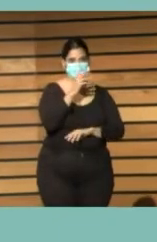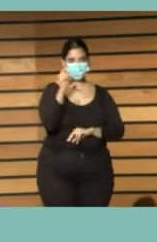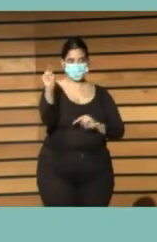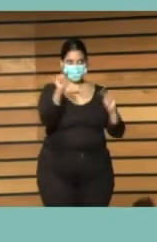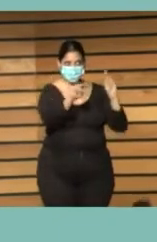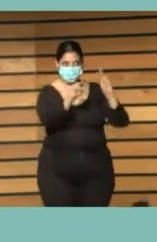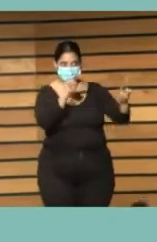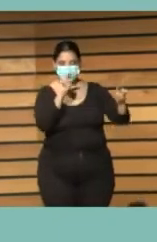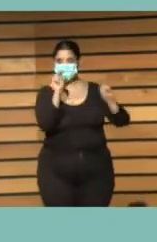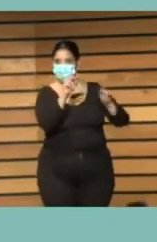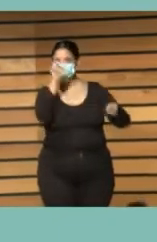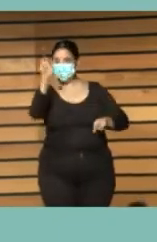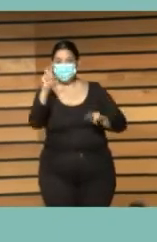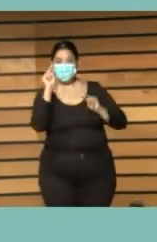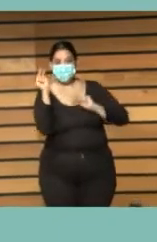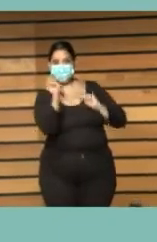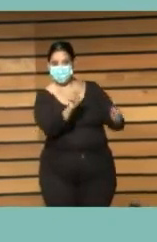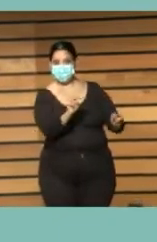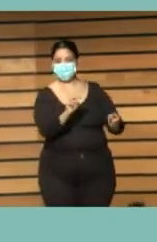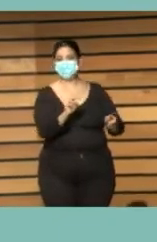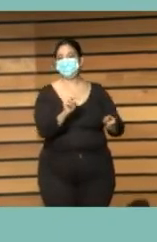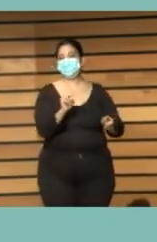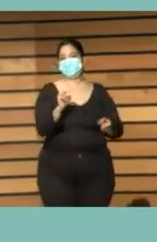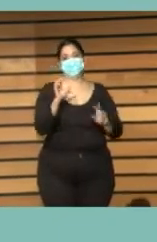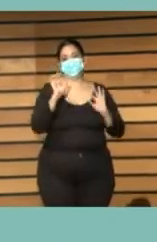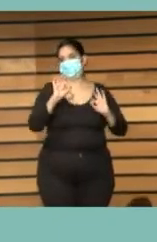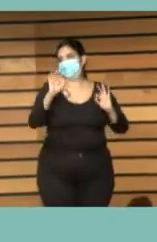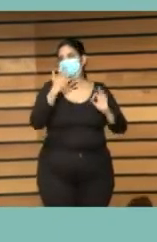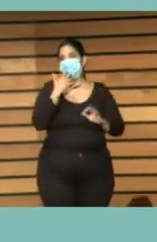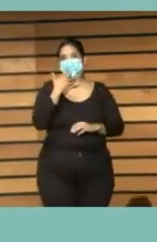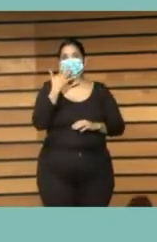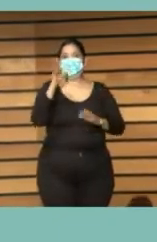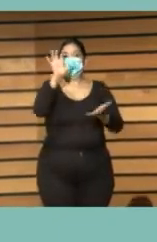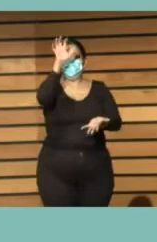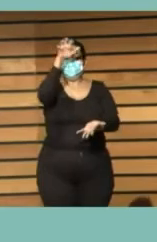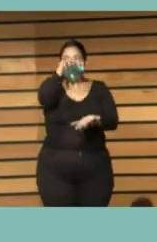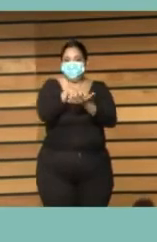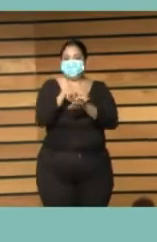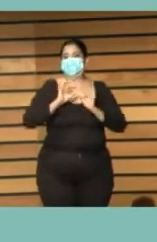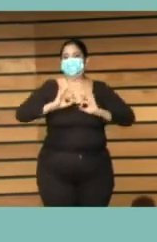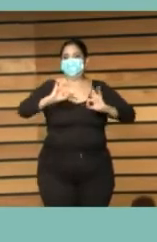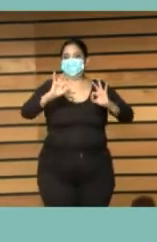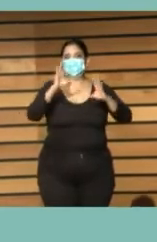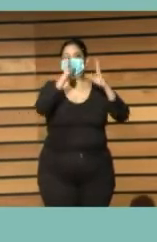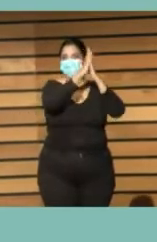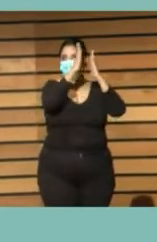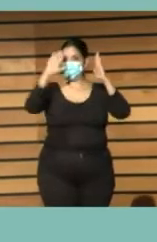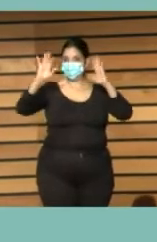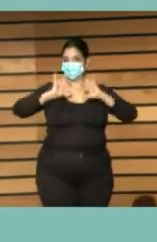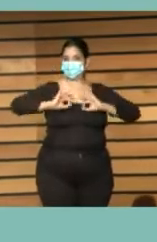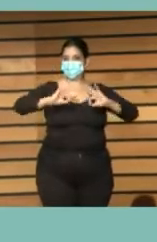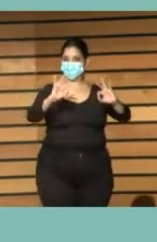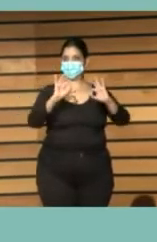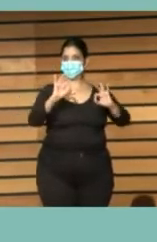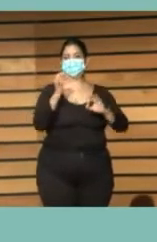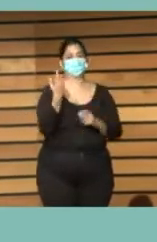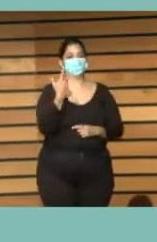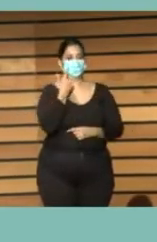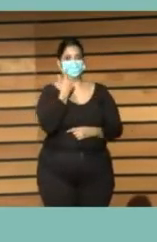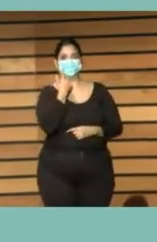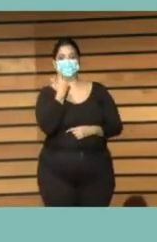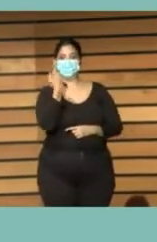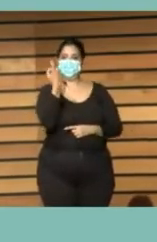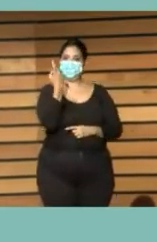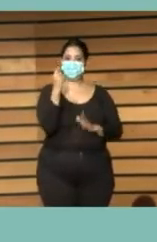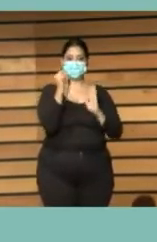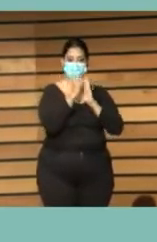paso a paso. Se acordó una definición de bibliotecas especializadas, se estableció una tipología, se vio la necesidad de que hubiera un directorio